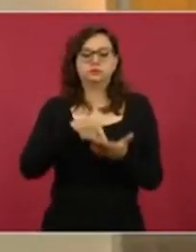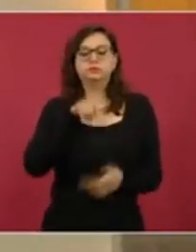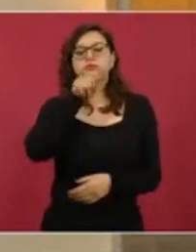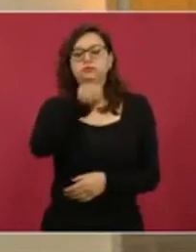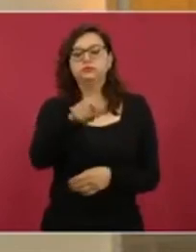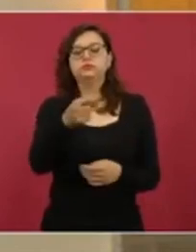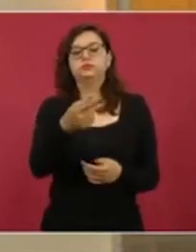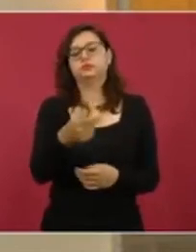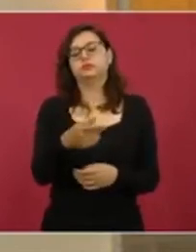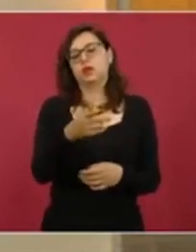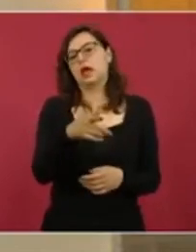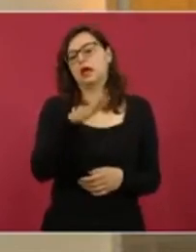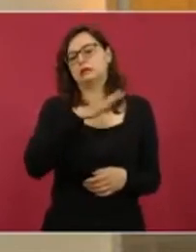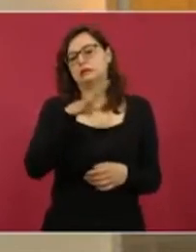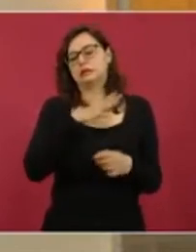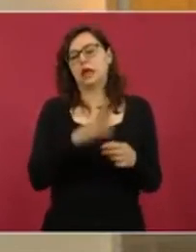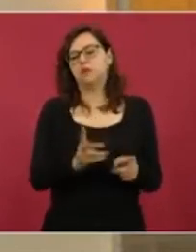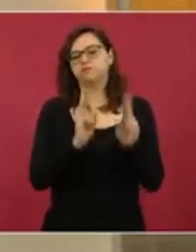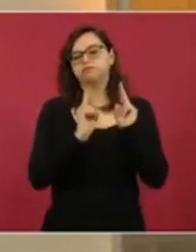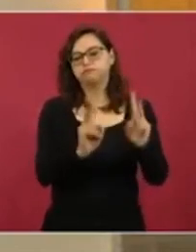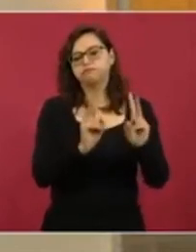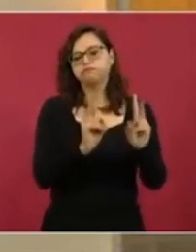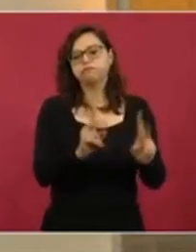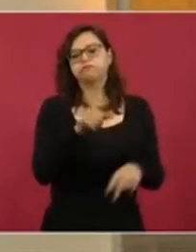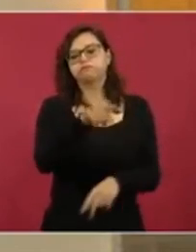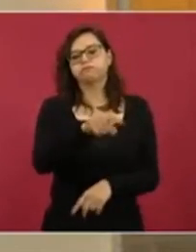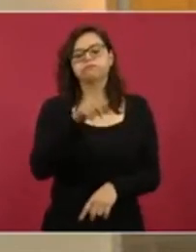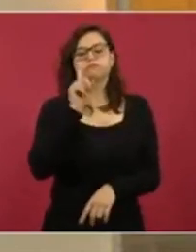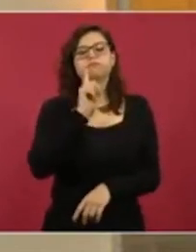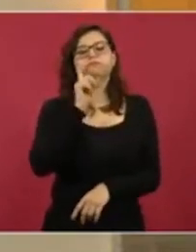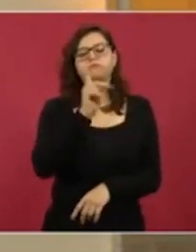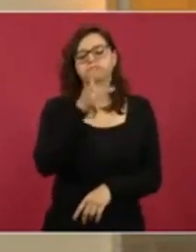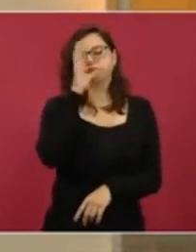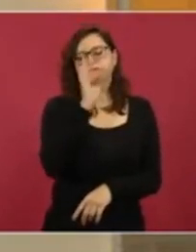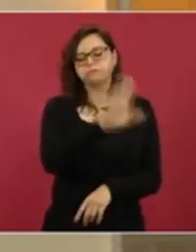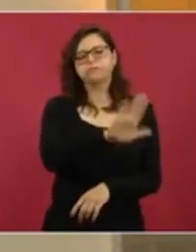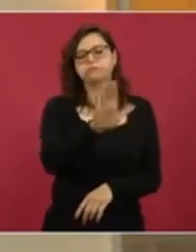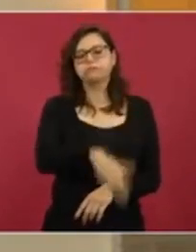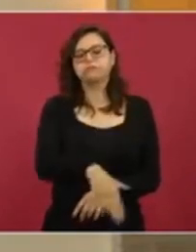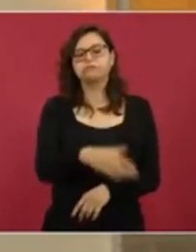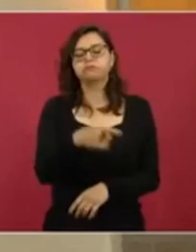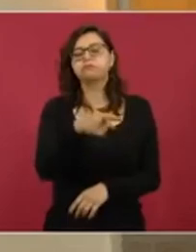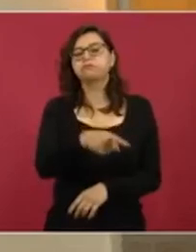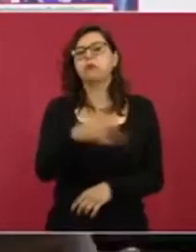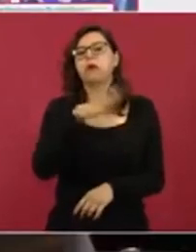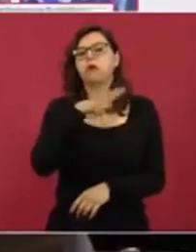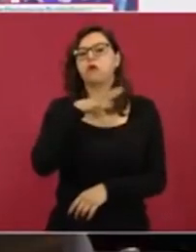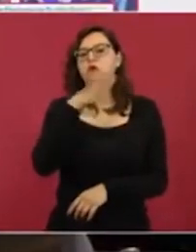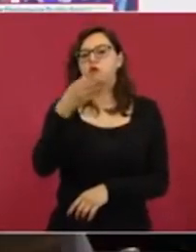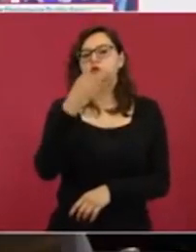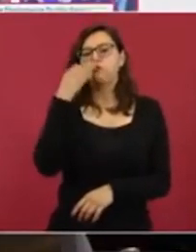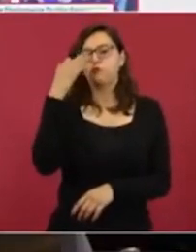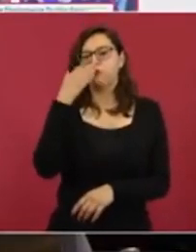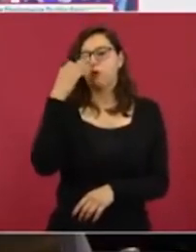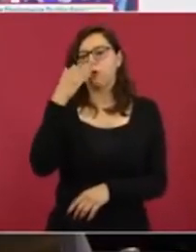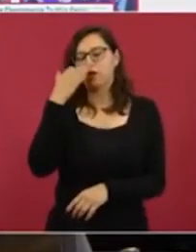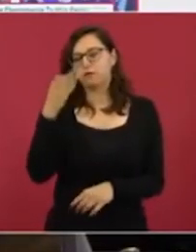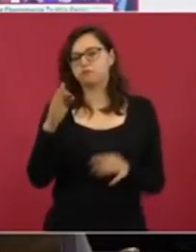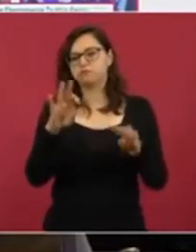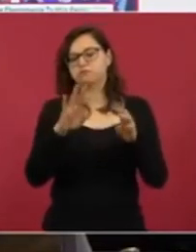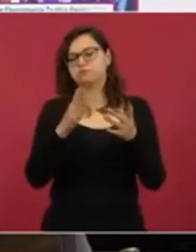y aquí algunas coronas con motivo del sepelio,